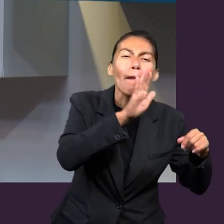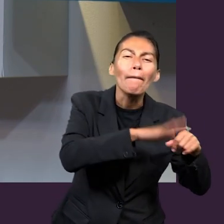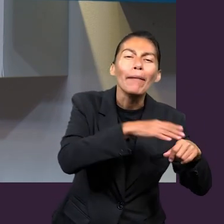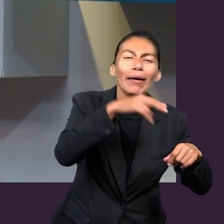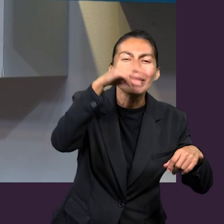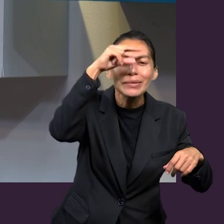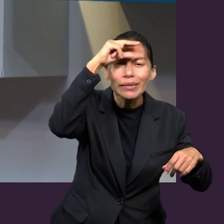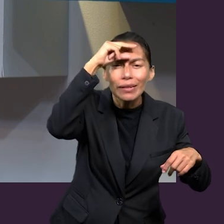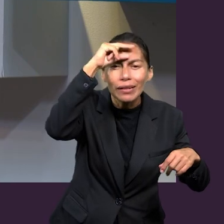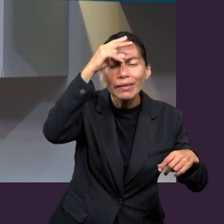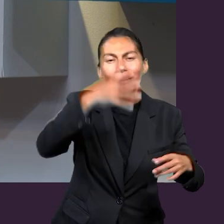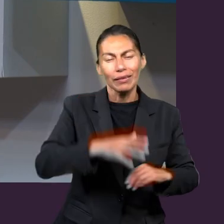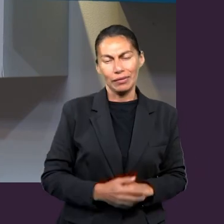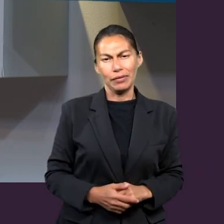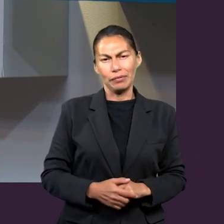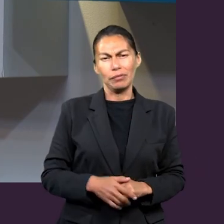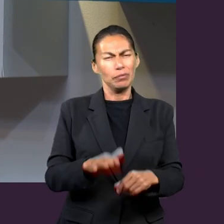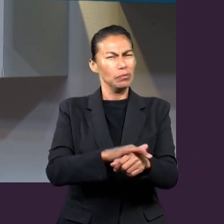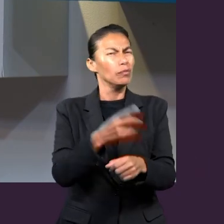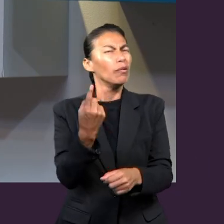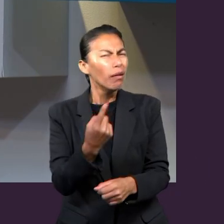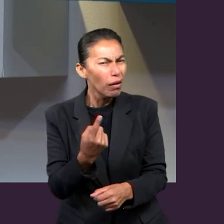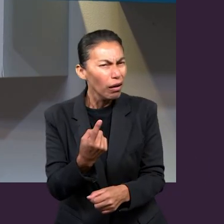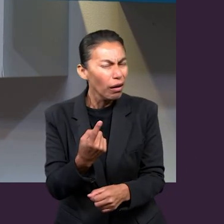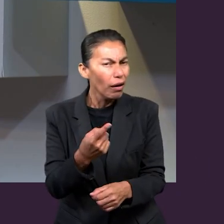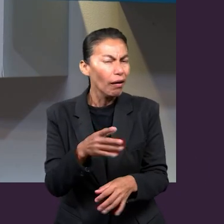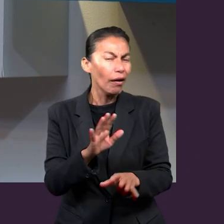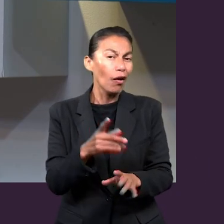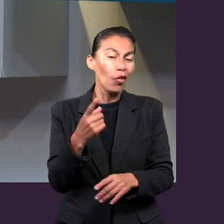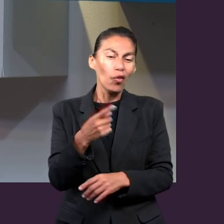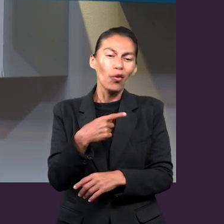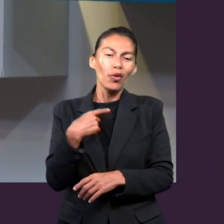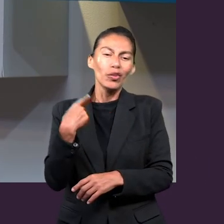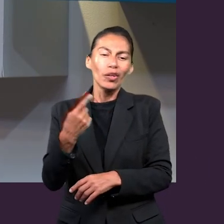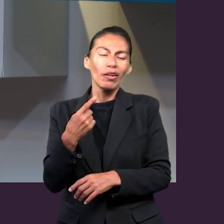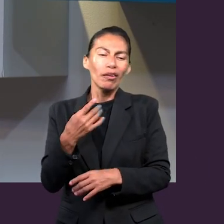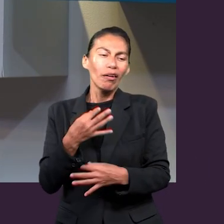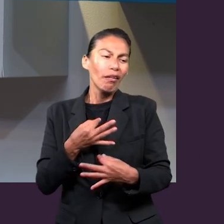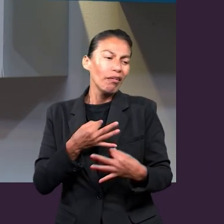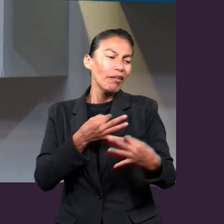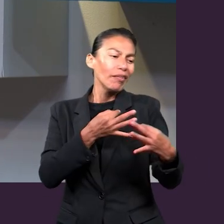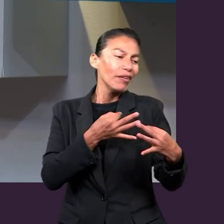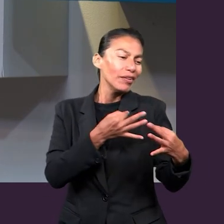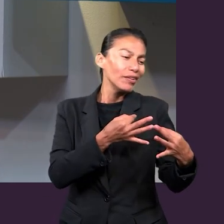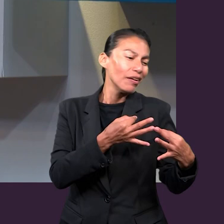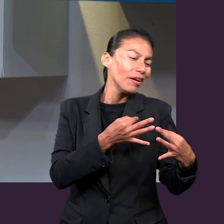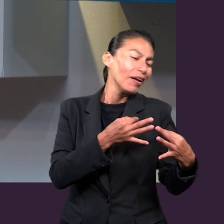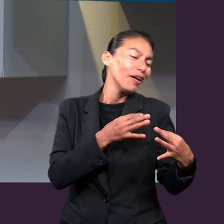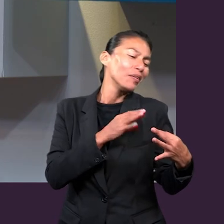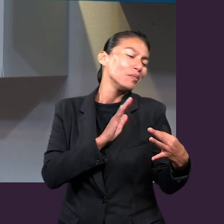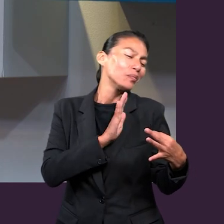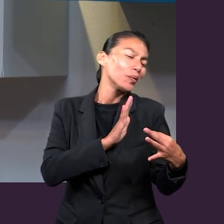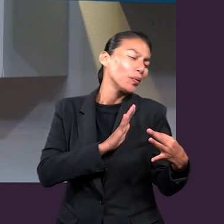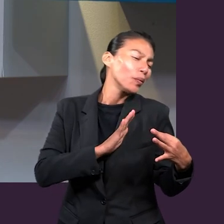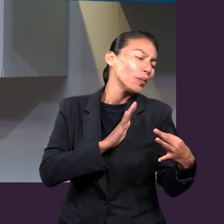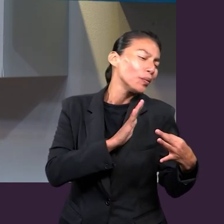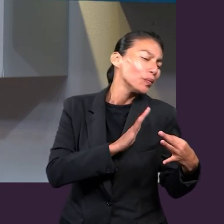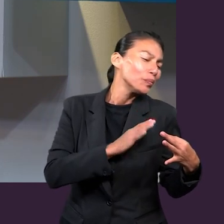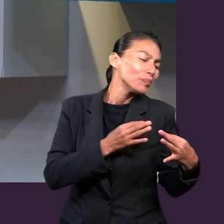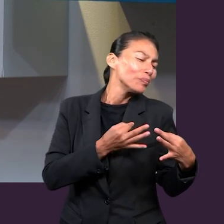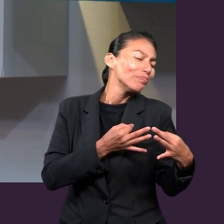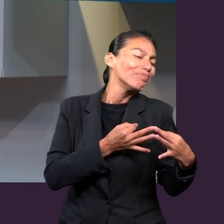trabajo, porque a veces nosotros mismos caemos o acariciamos ciertas tentaciones